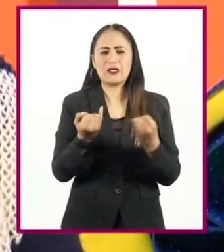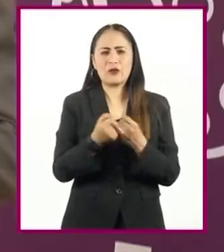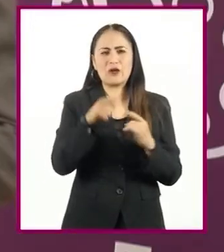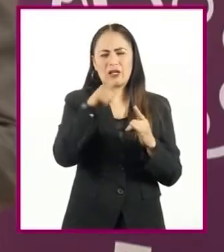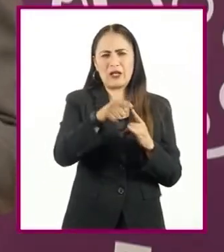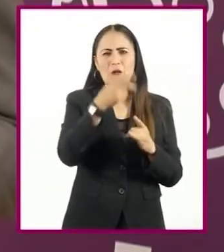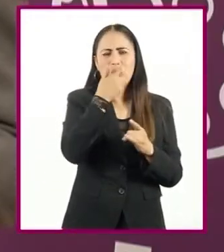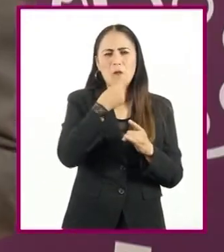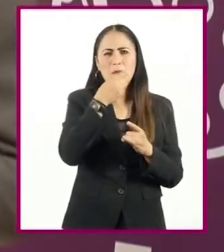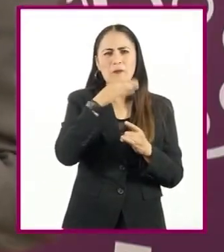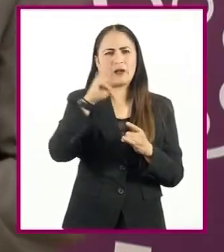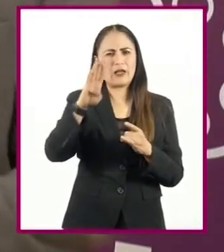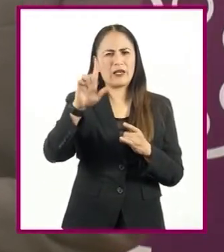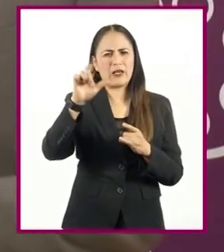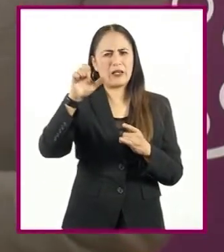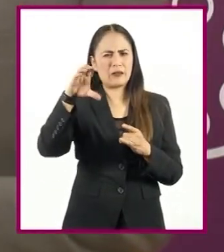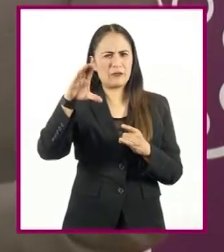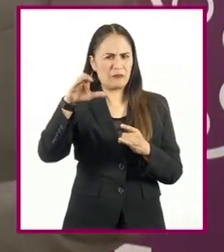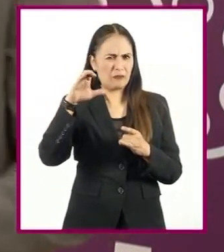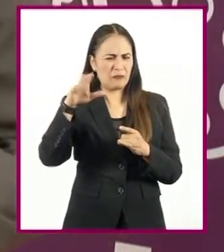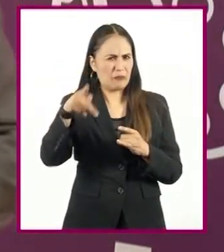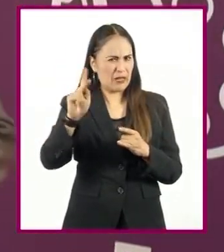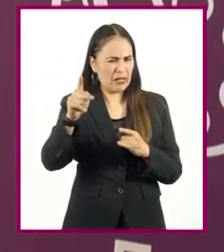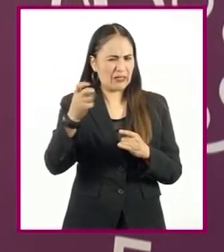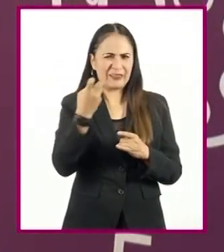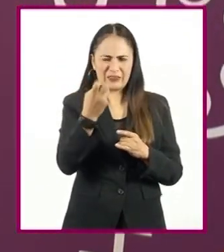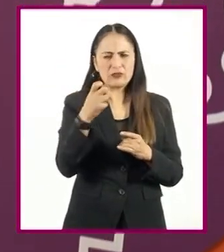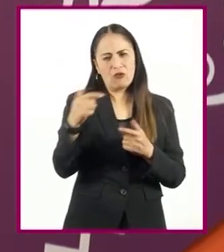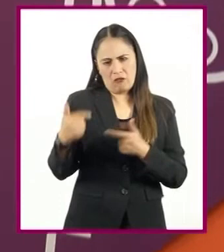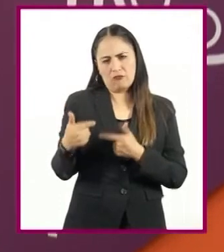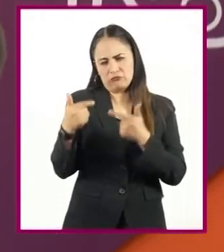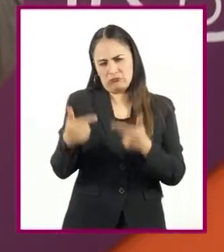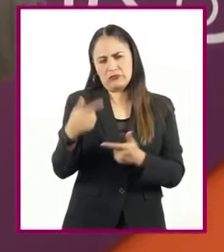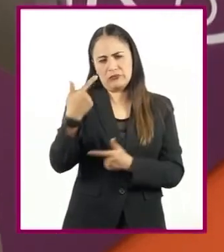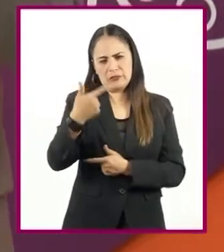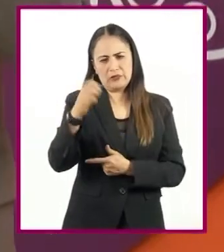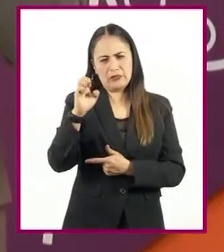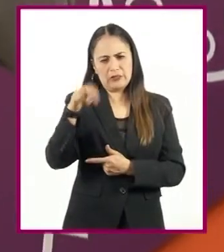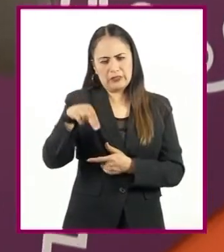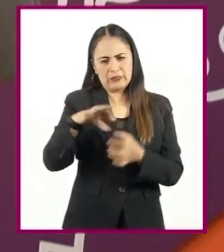Blatt? Cierto, se asoció con los genes, como estos.